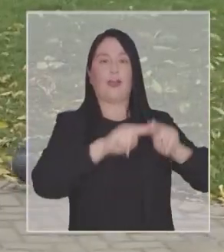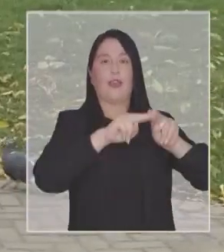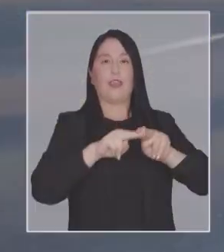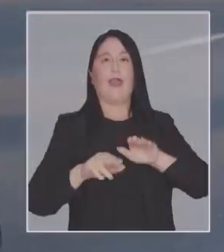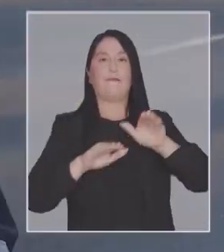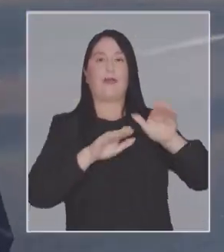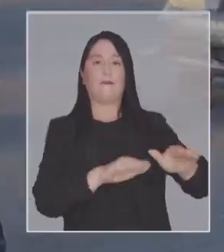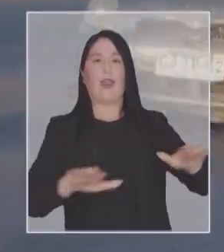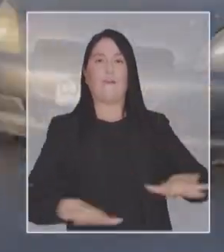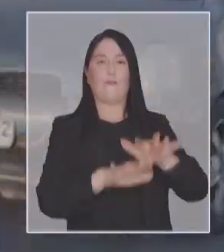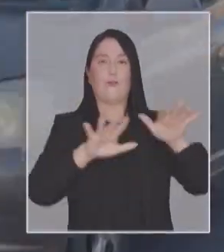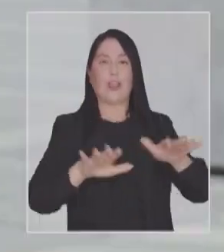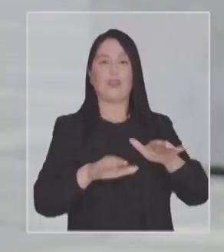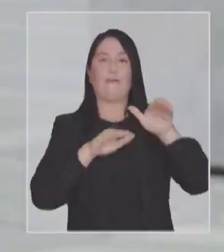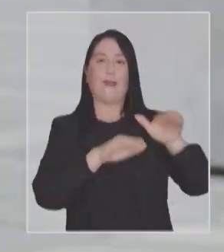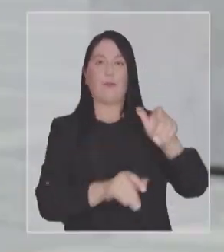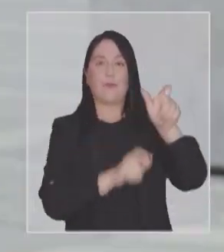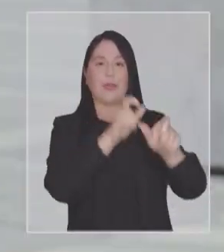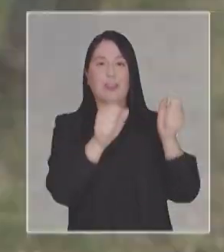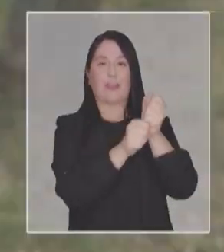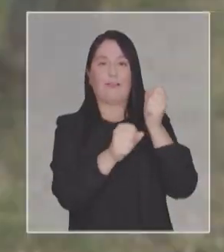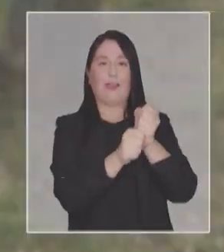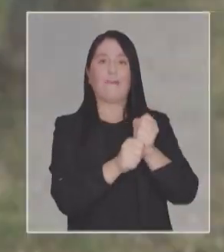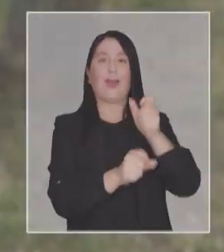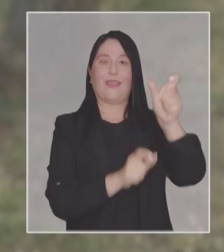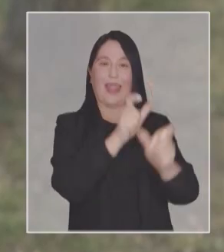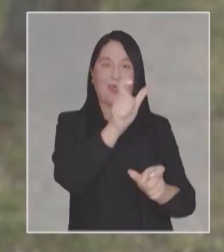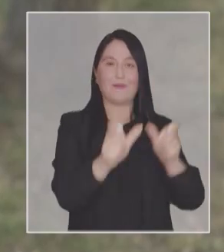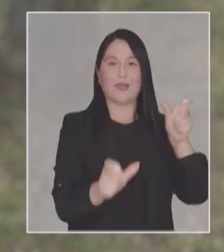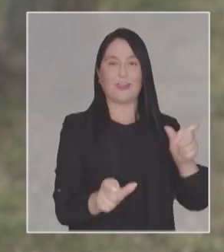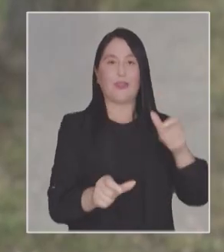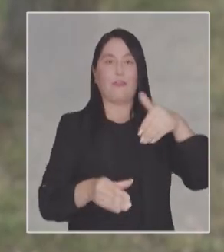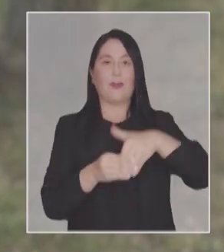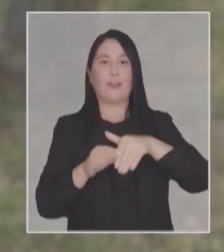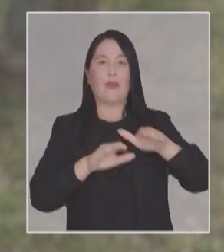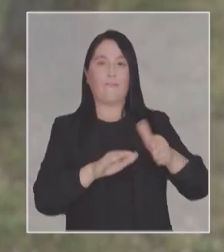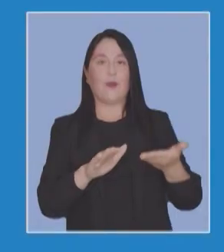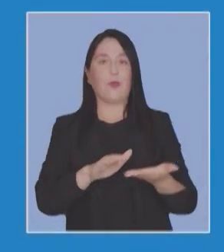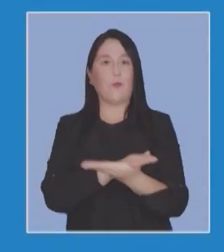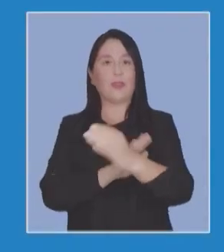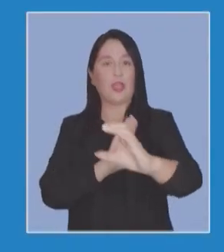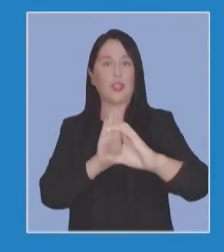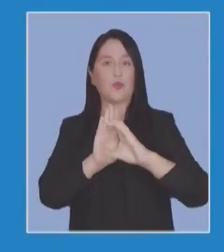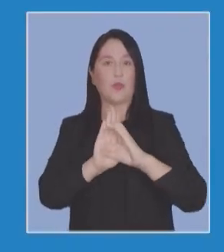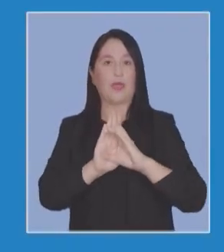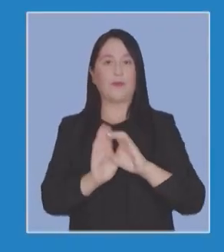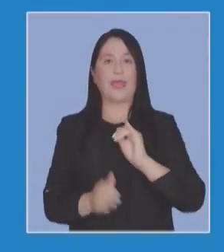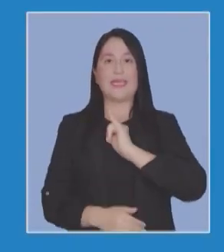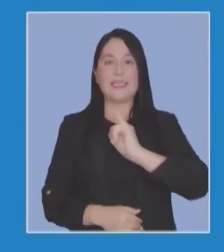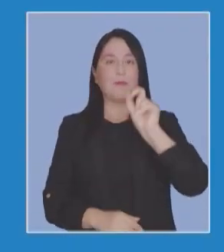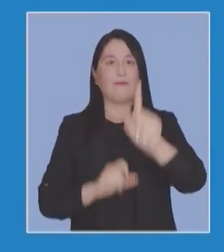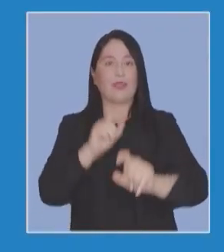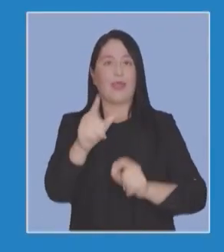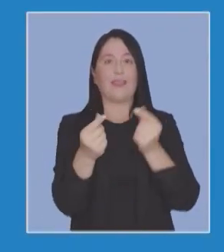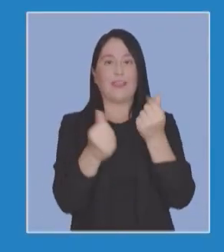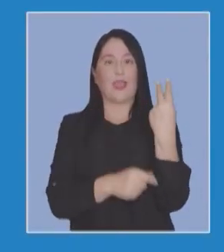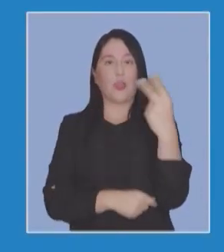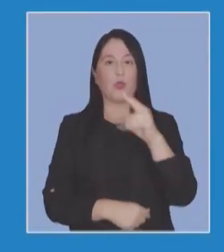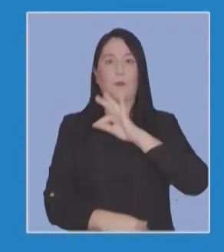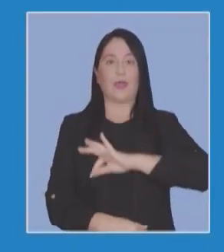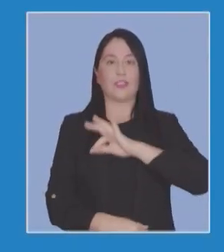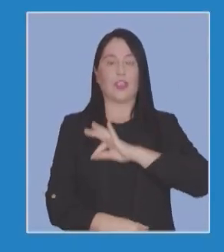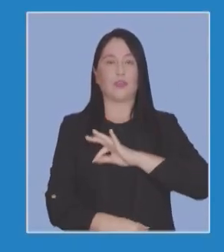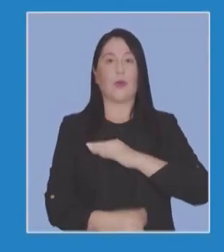tu esfuerzo. A favor de los trabajadores. De la gente. Y vota a favor de esta propuesta constitucional. Siempre defenderemos la plata para tu pensión.